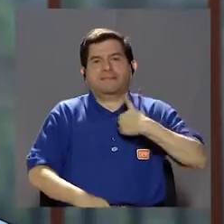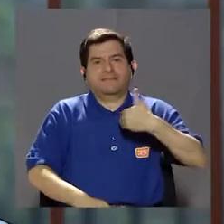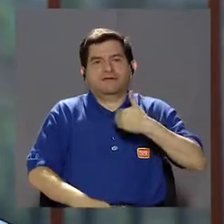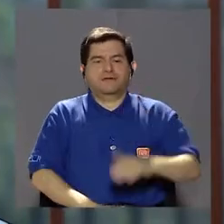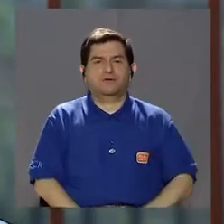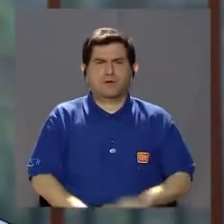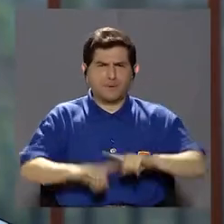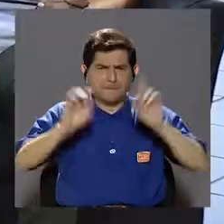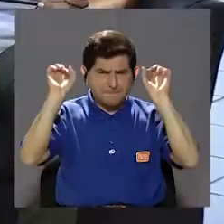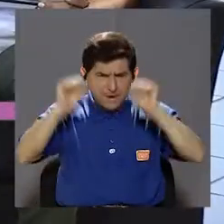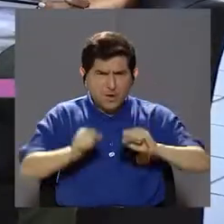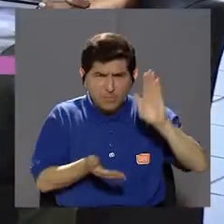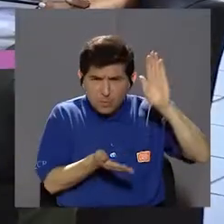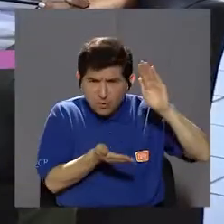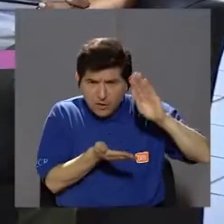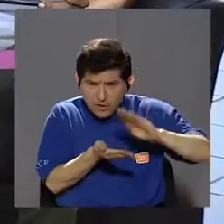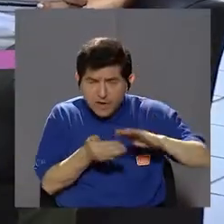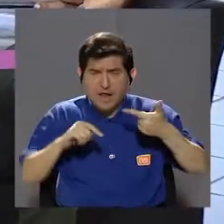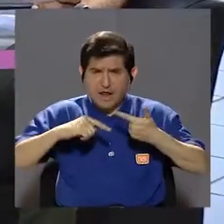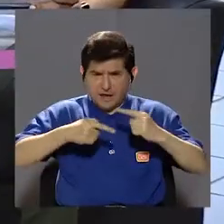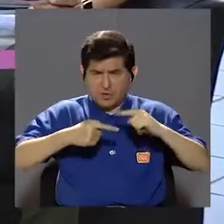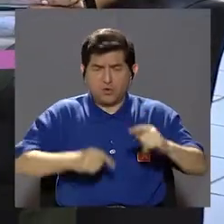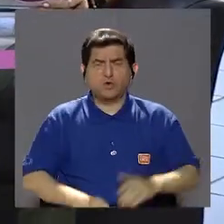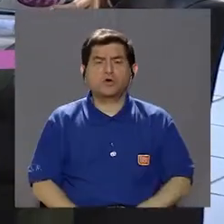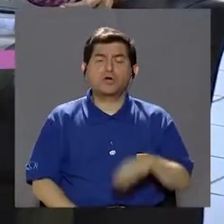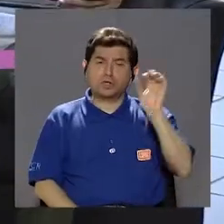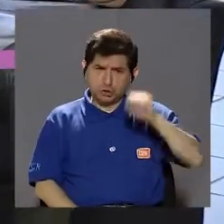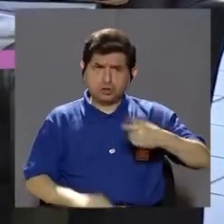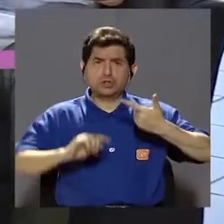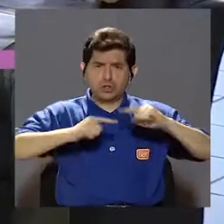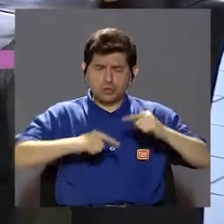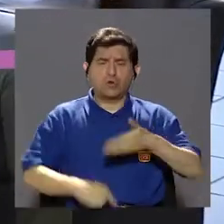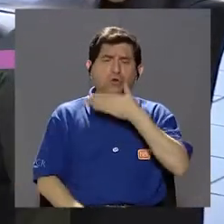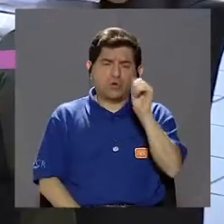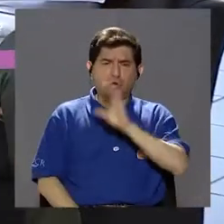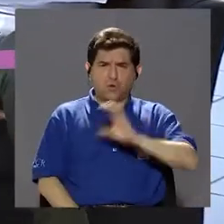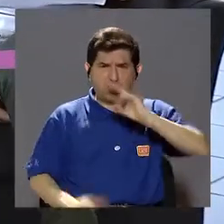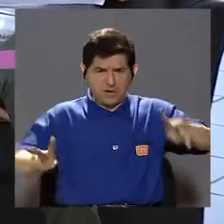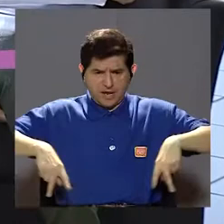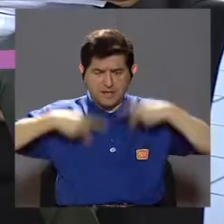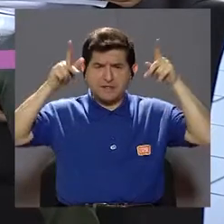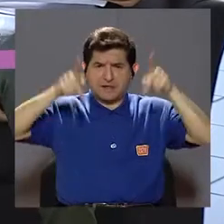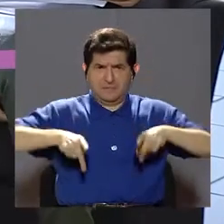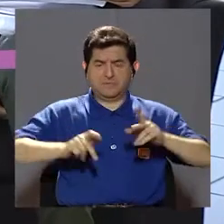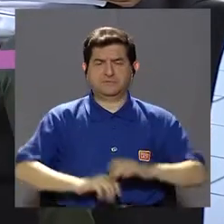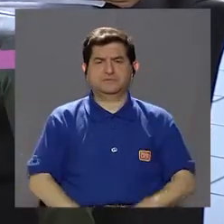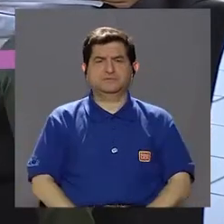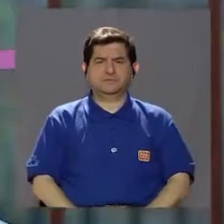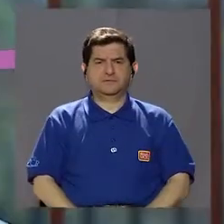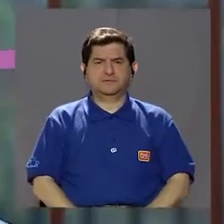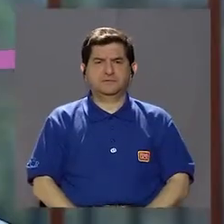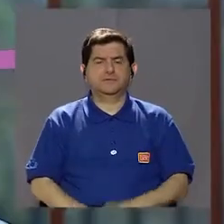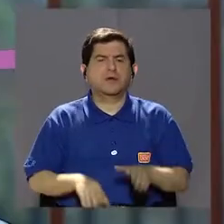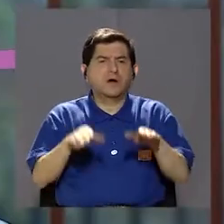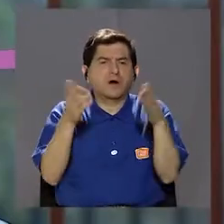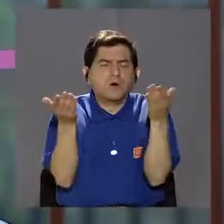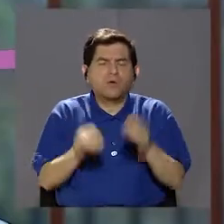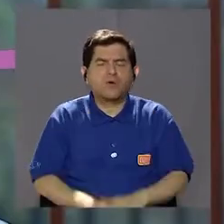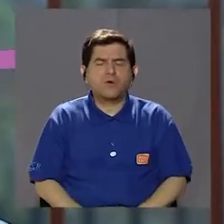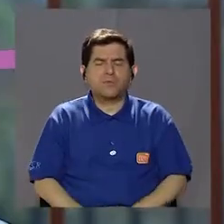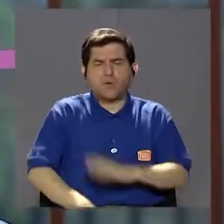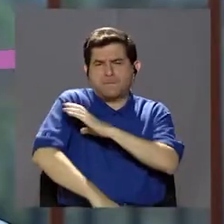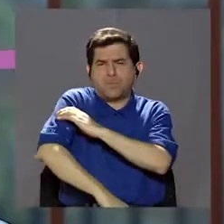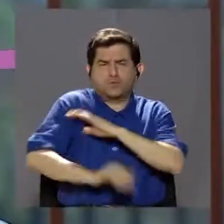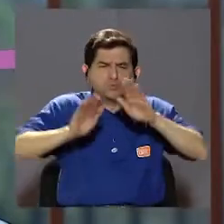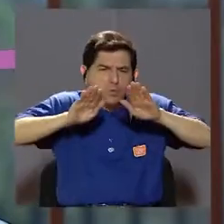que antes usted tenía. Pero sí se podría reducir el dolor. Sí, no, el dolor sí, mejorar la calidad de vida de la persona, sí, relajando